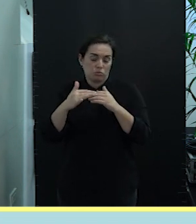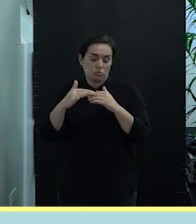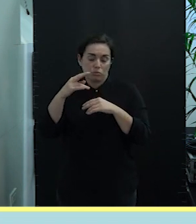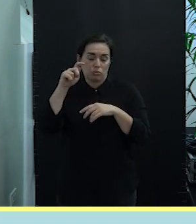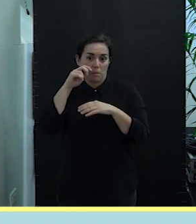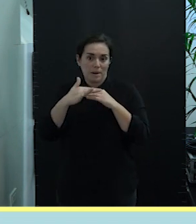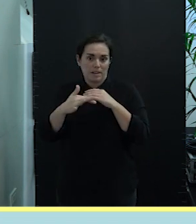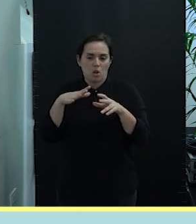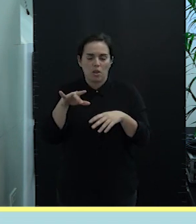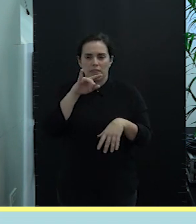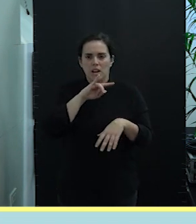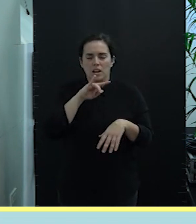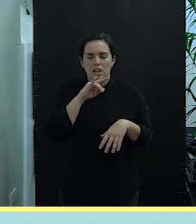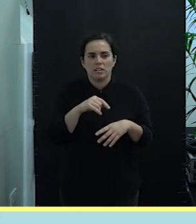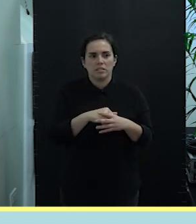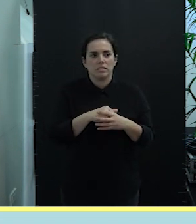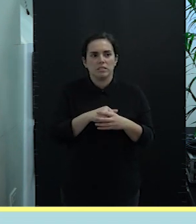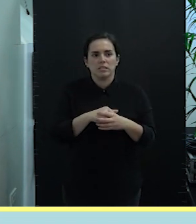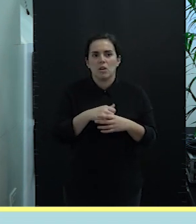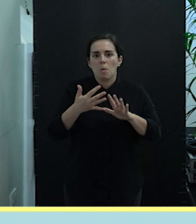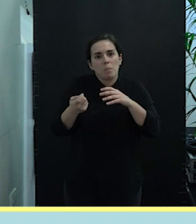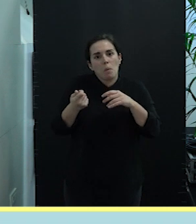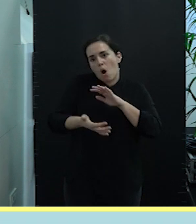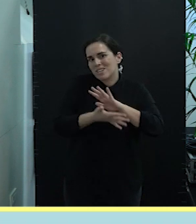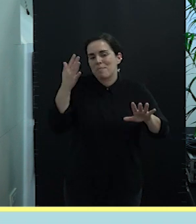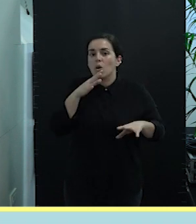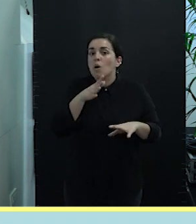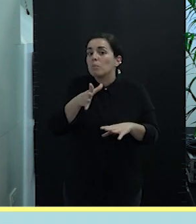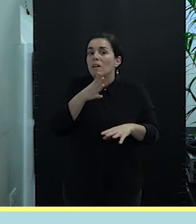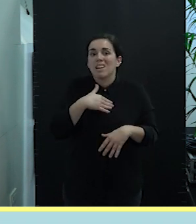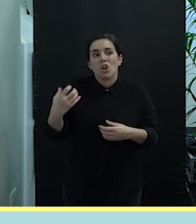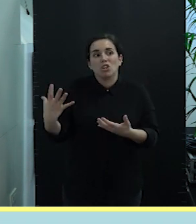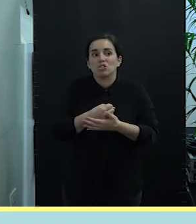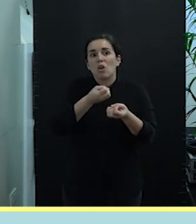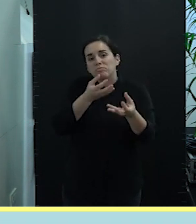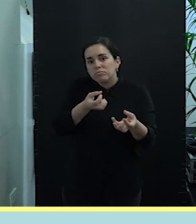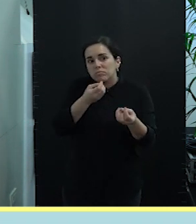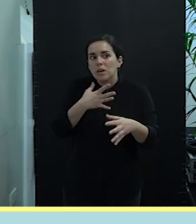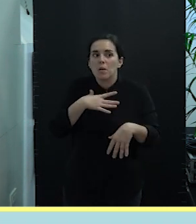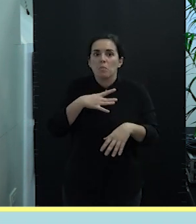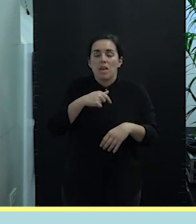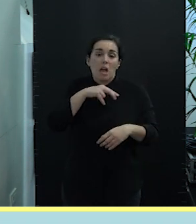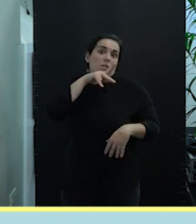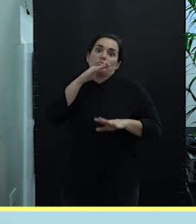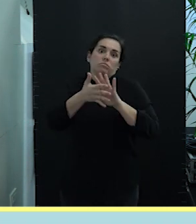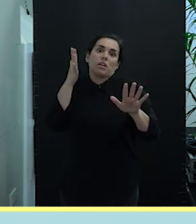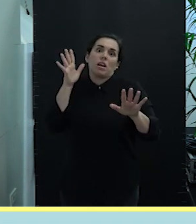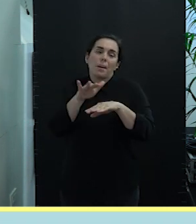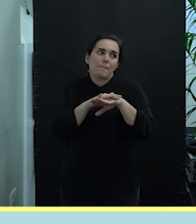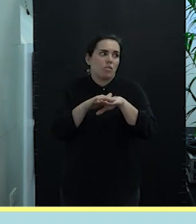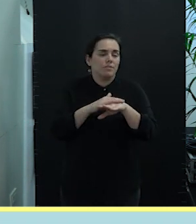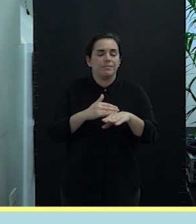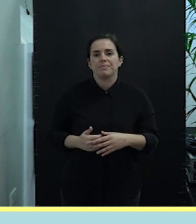pasar a una fase... Bueno, voy un poco rápido porque como quiero contarlo todo igual me oyen un poco atropellada. Les pido disculpas.